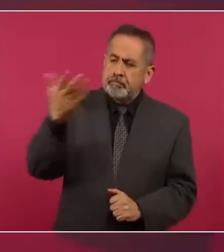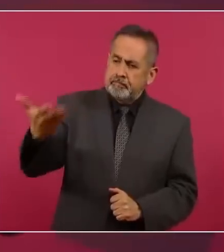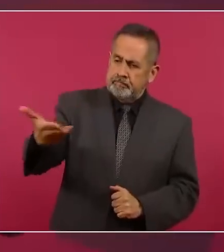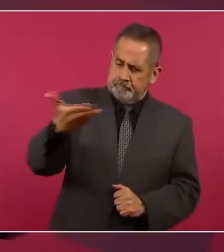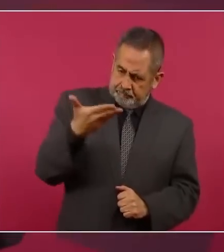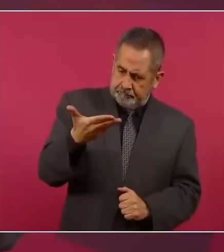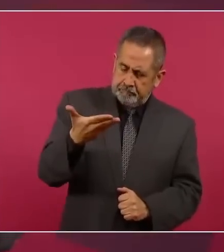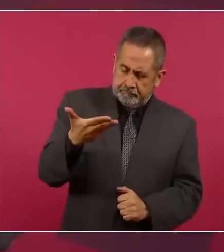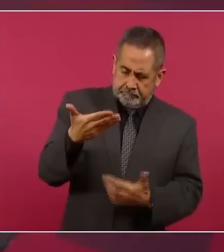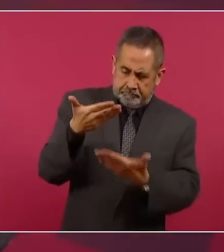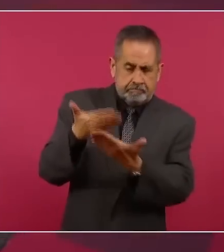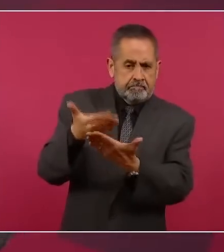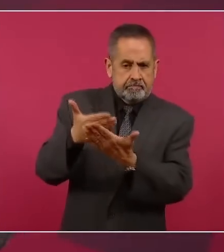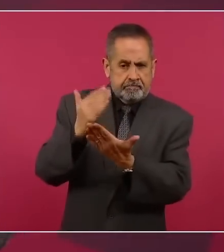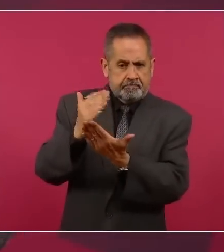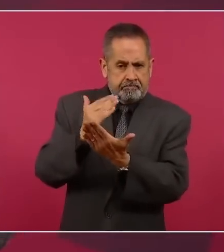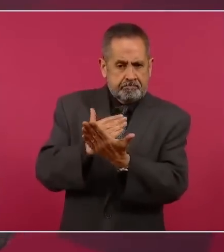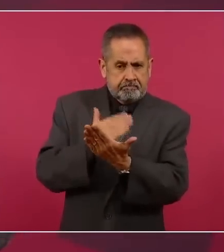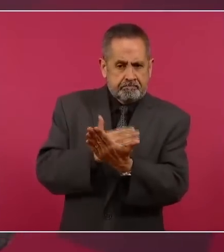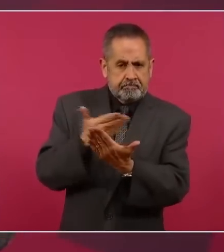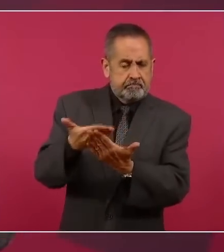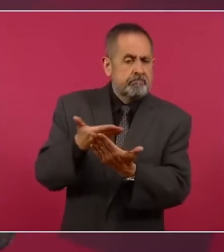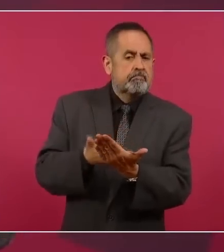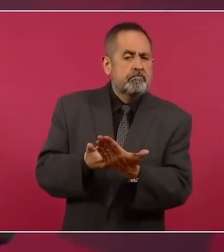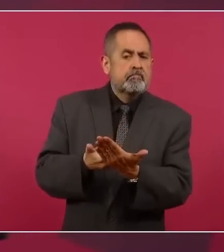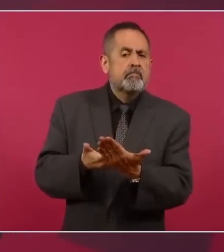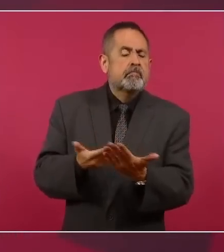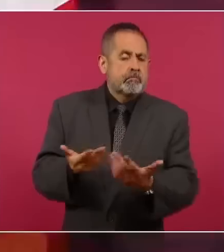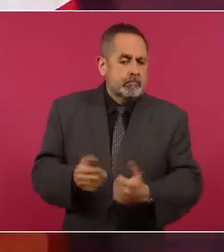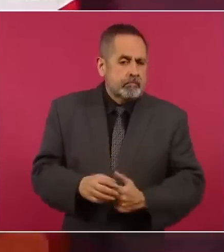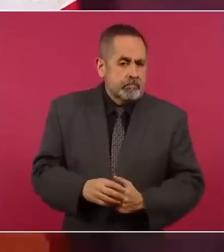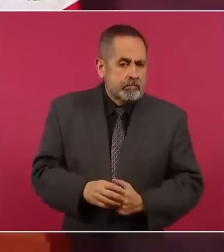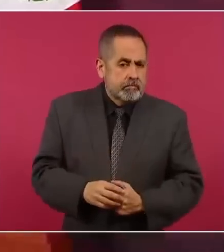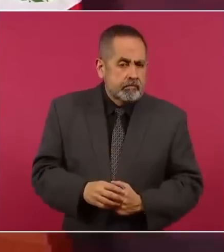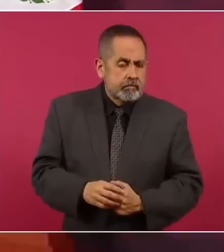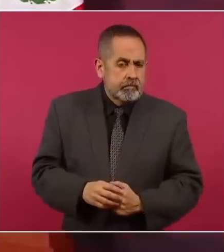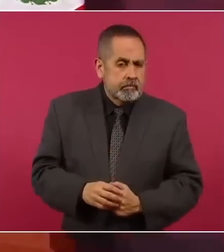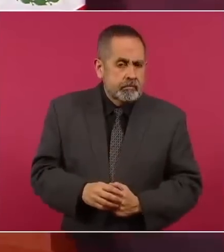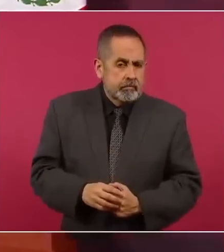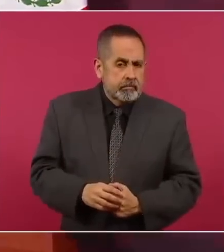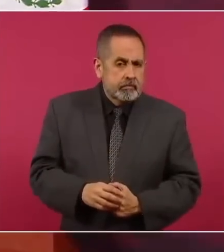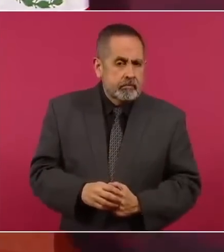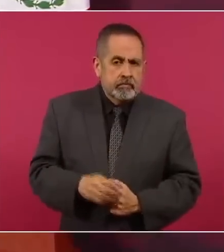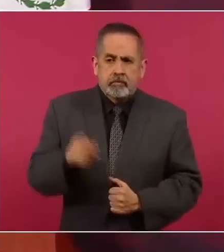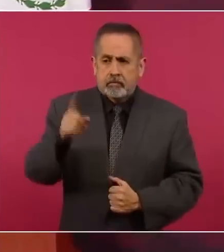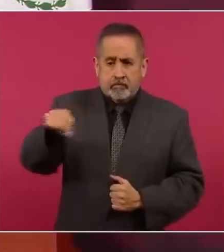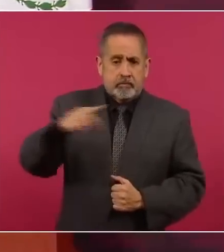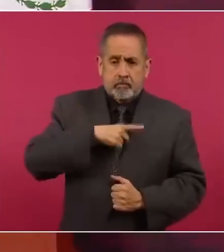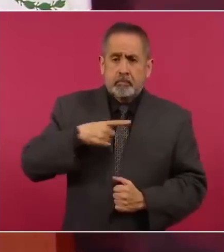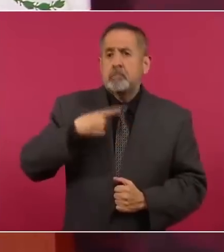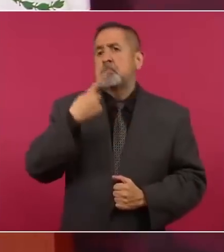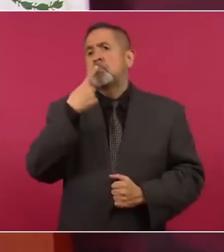una denuncia